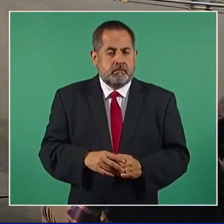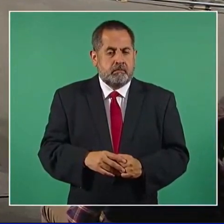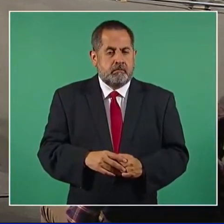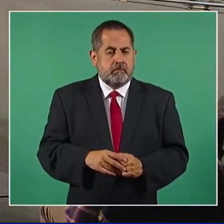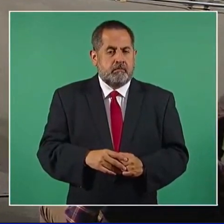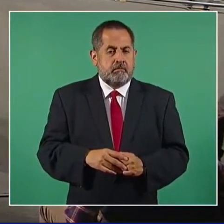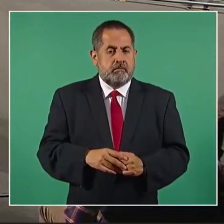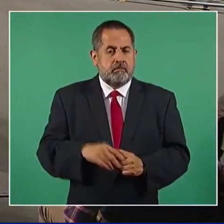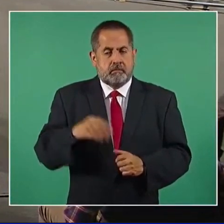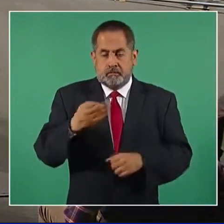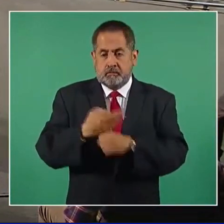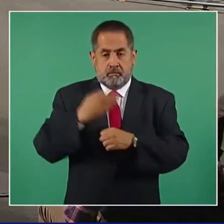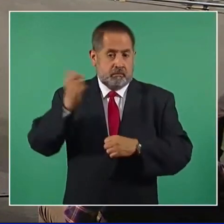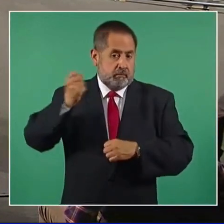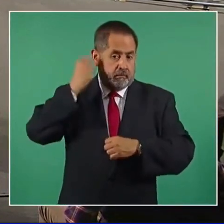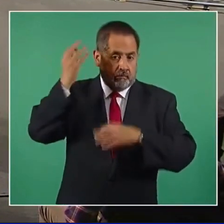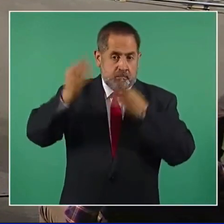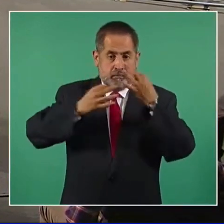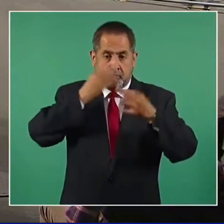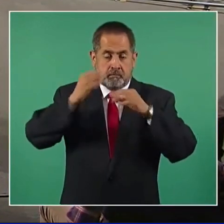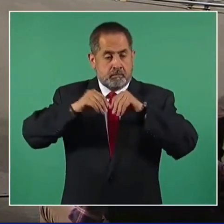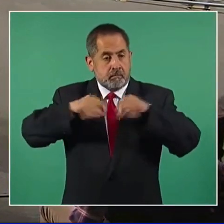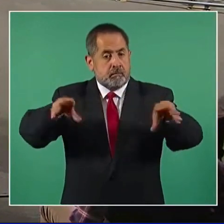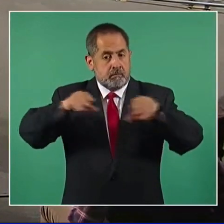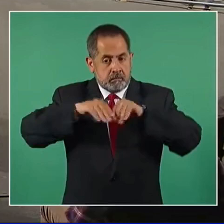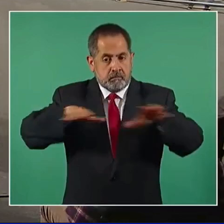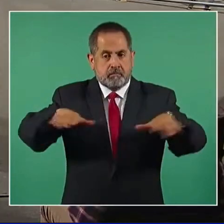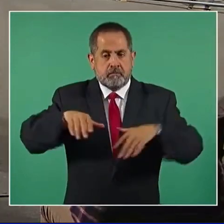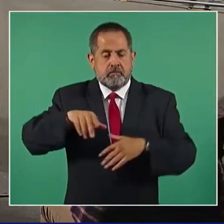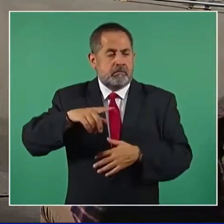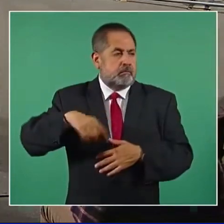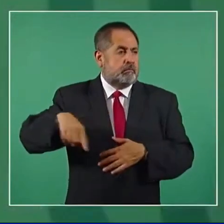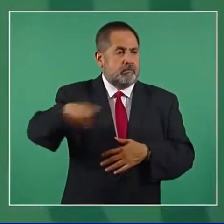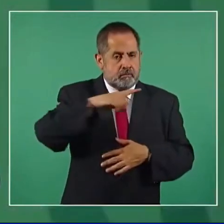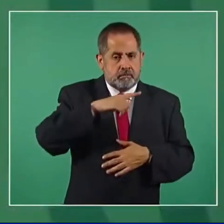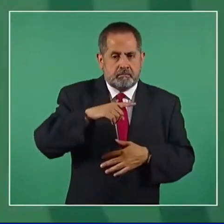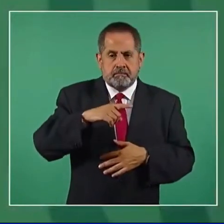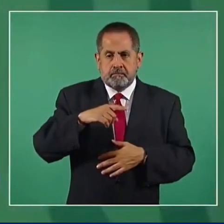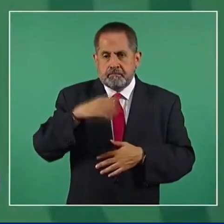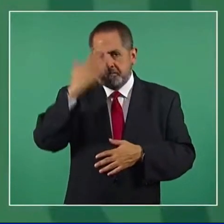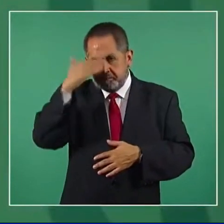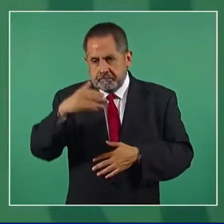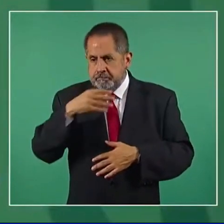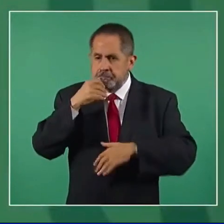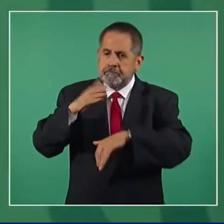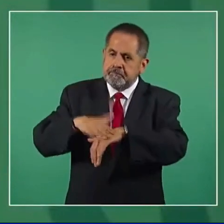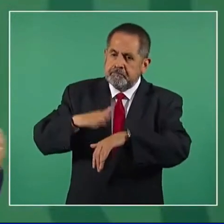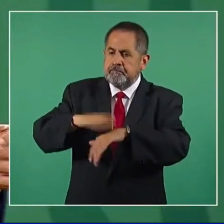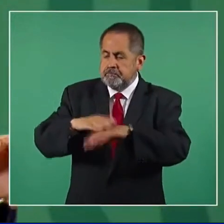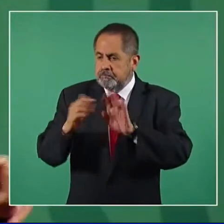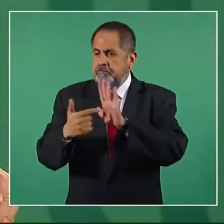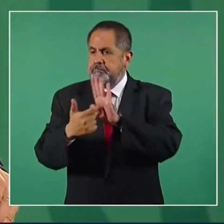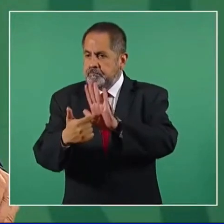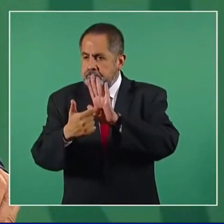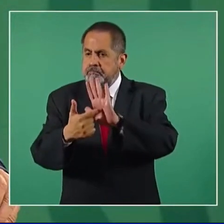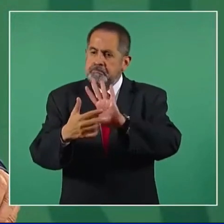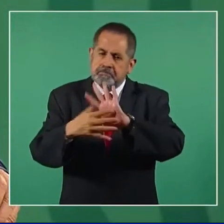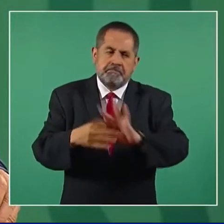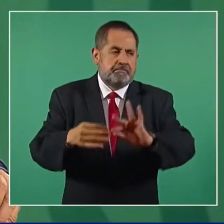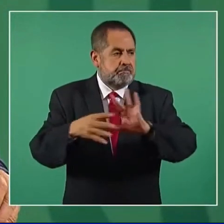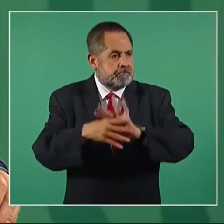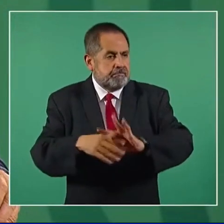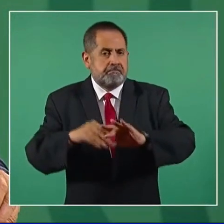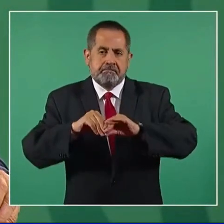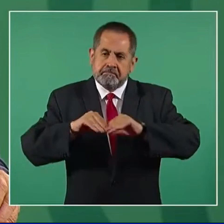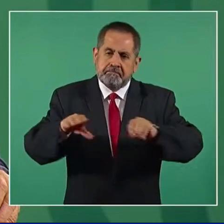conferencias es que podamos ir informando y al mismo tiempo